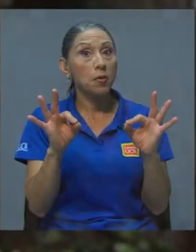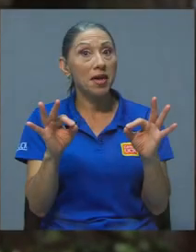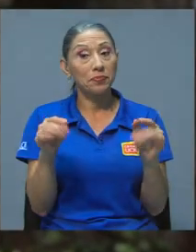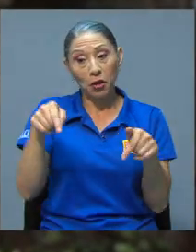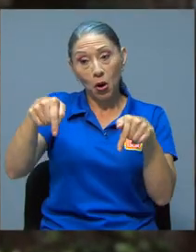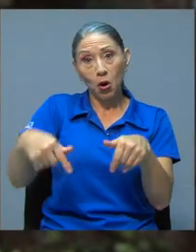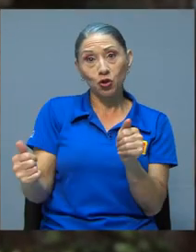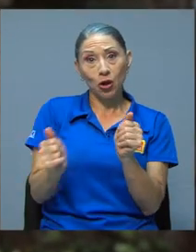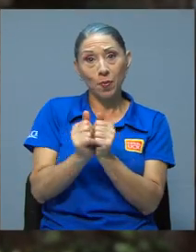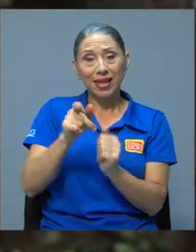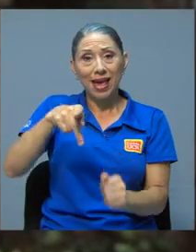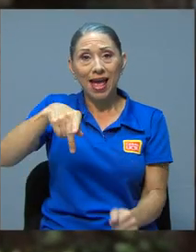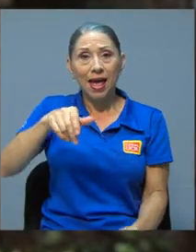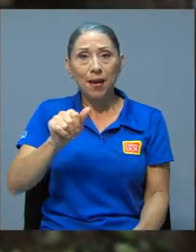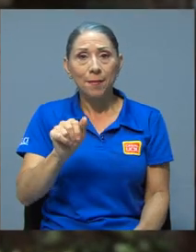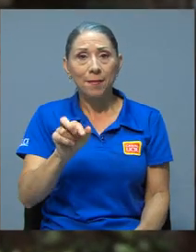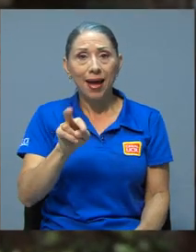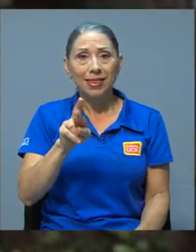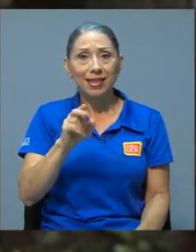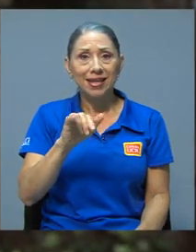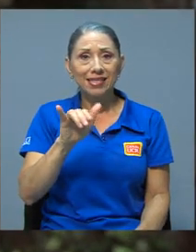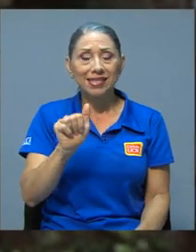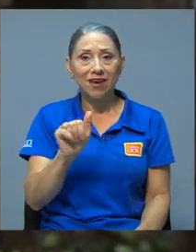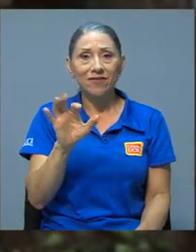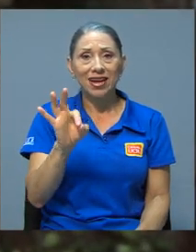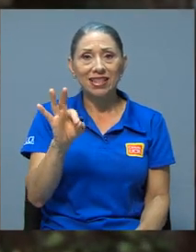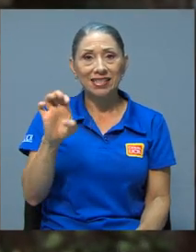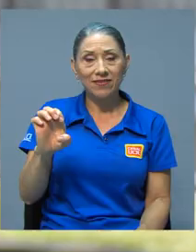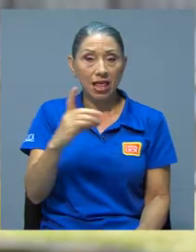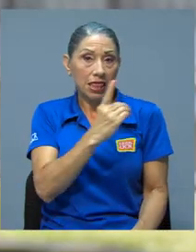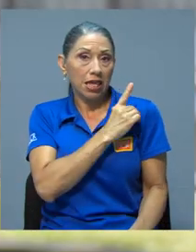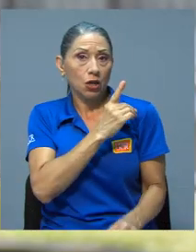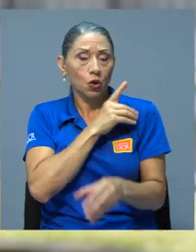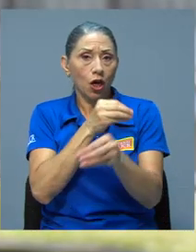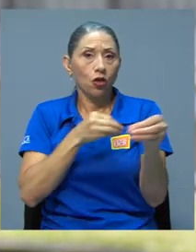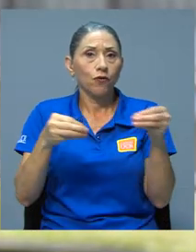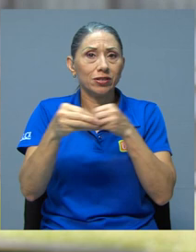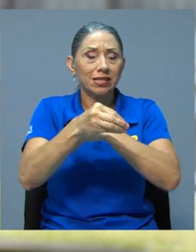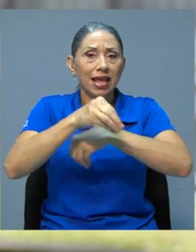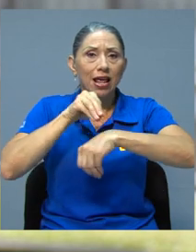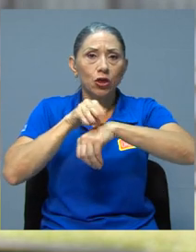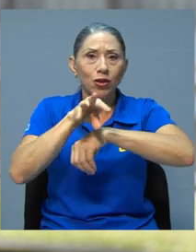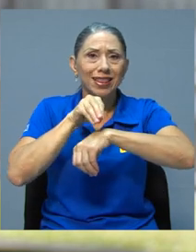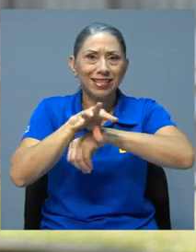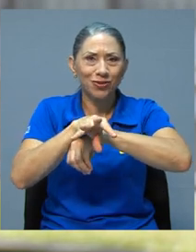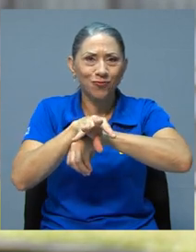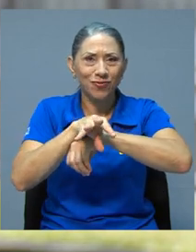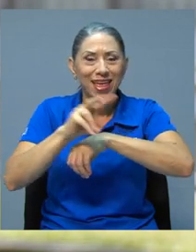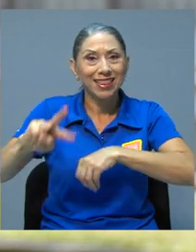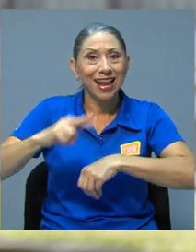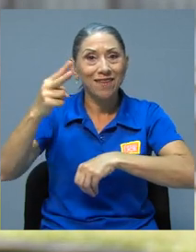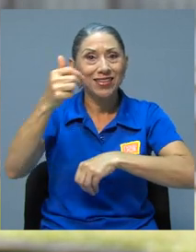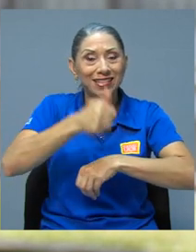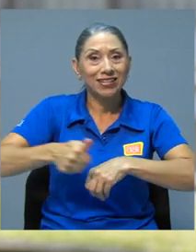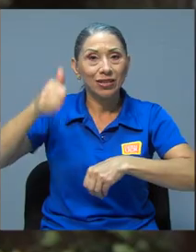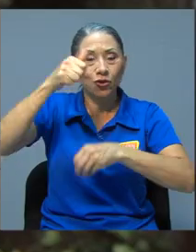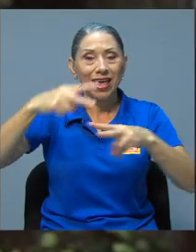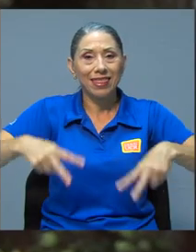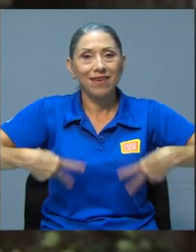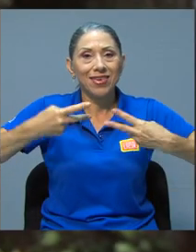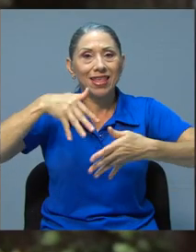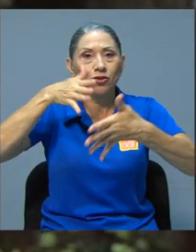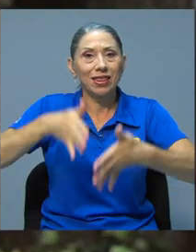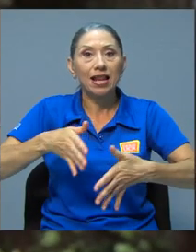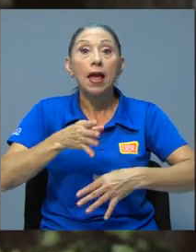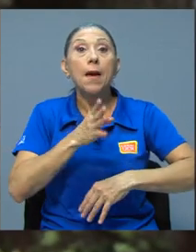Muy bien, nos acompaña hoy Patricia Fernández Esquivel, directora de Oficina de Orientación de la Vicerrectoría Biosidentil. Vamos a conversar